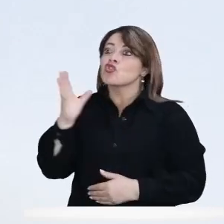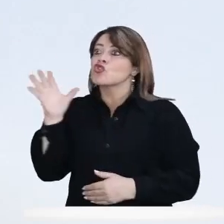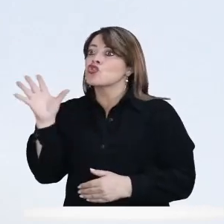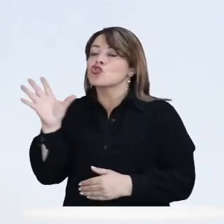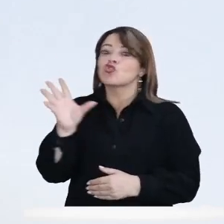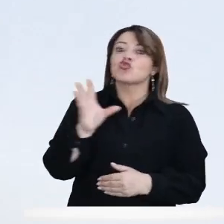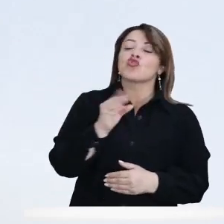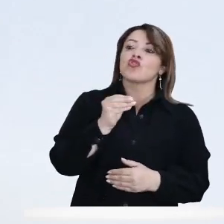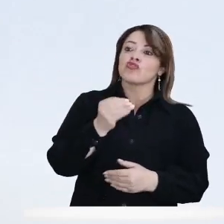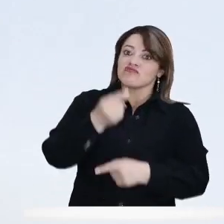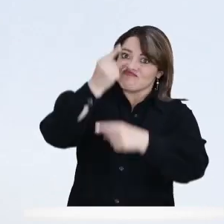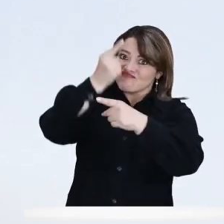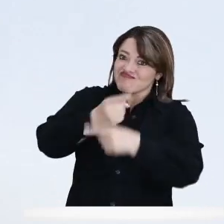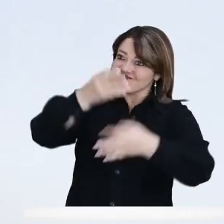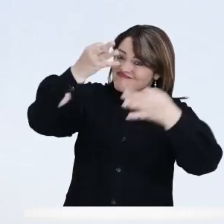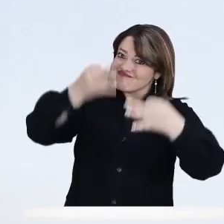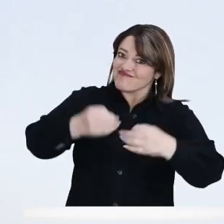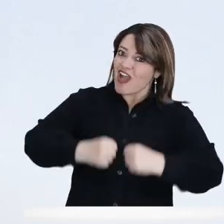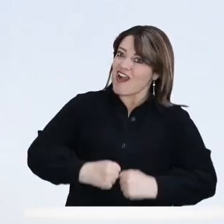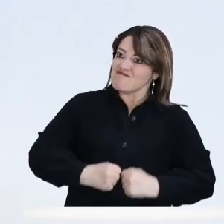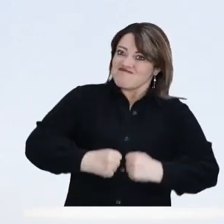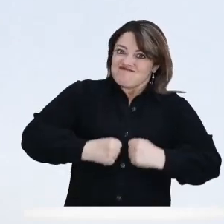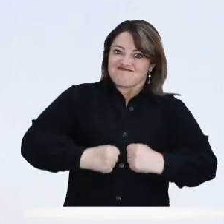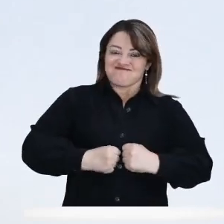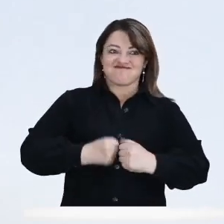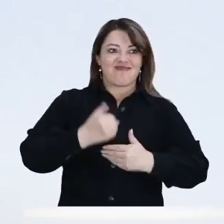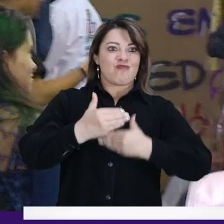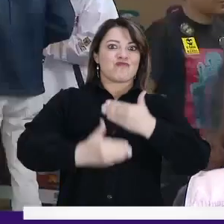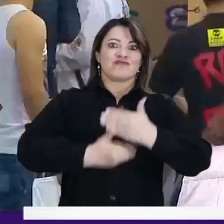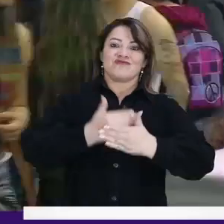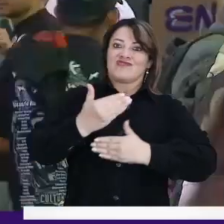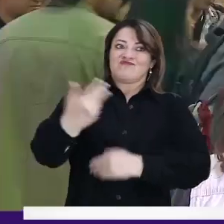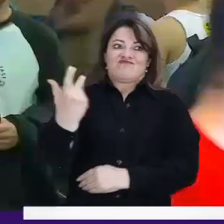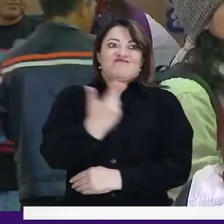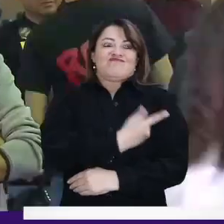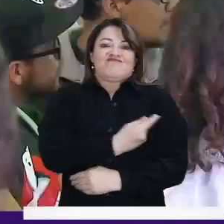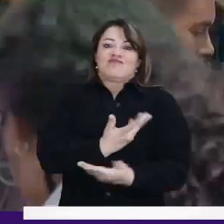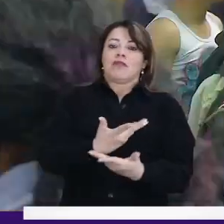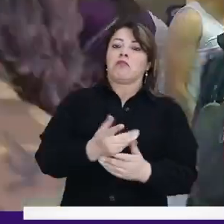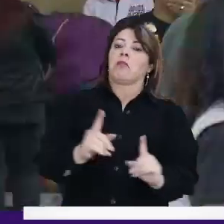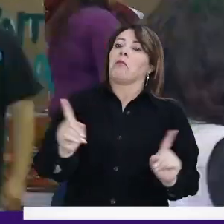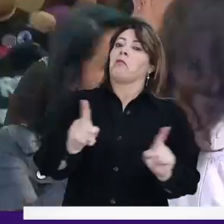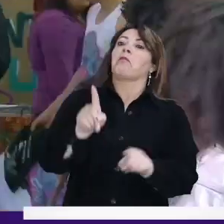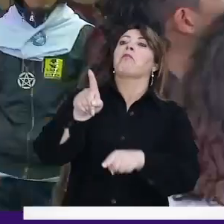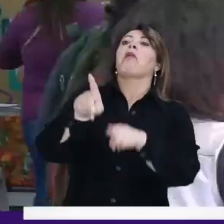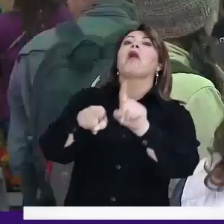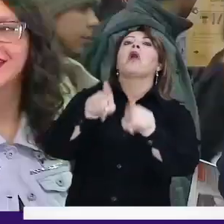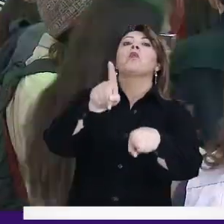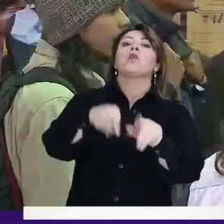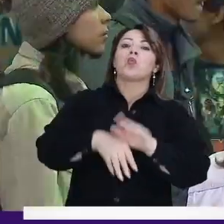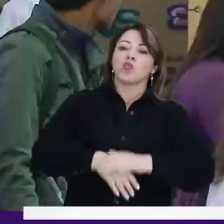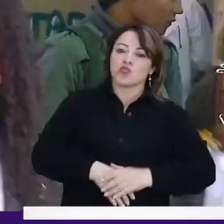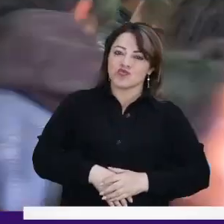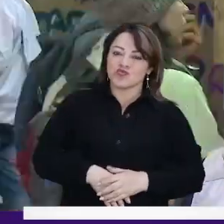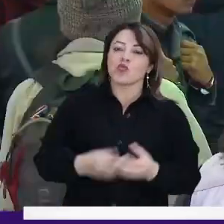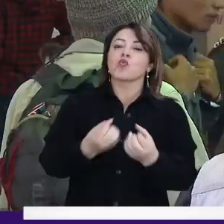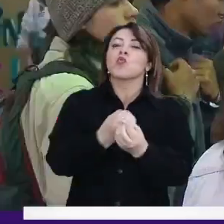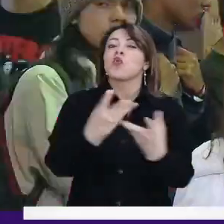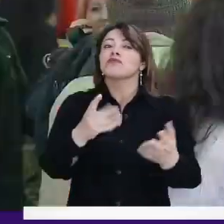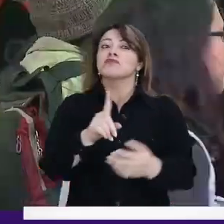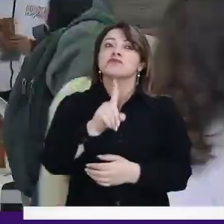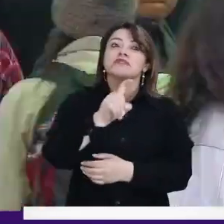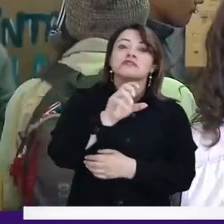infancia cumple con todos los procesos de vacunación. Solamente